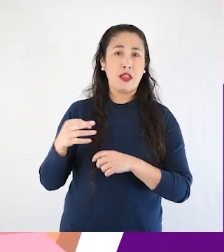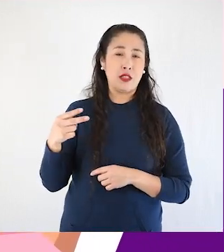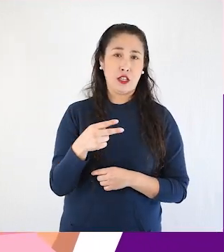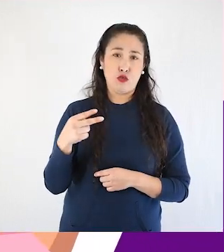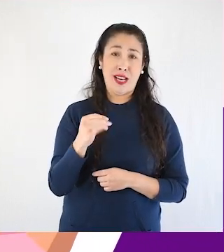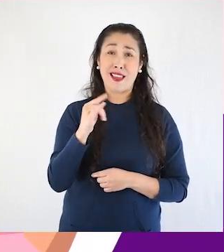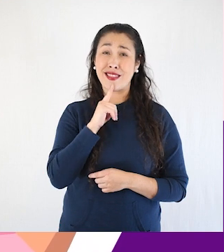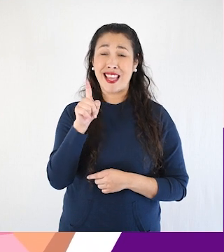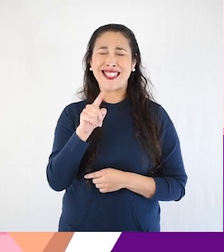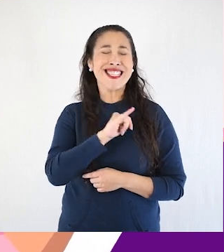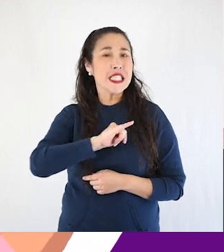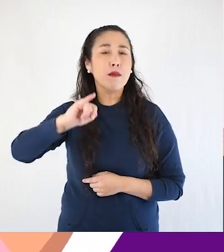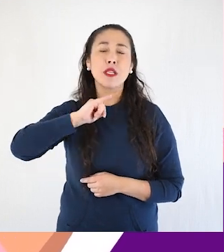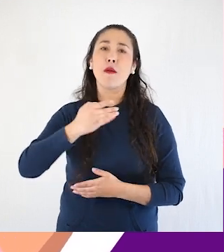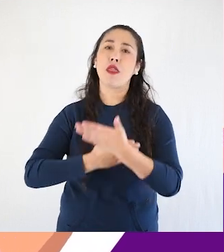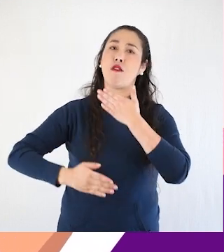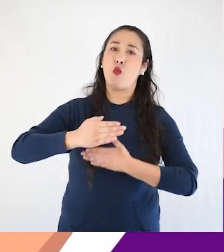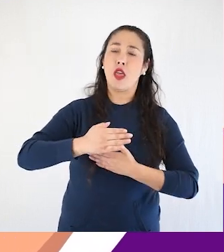ETS y de un embarazo.